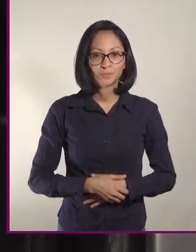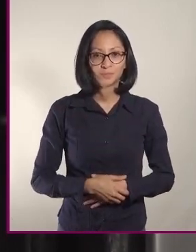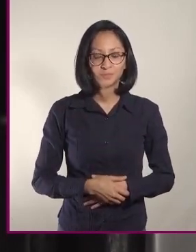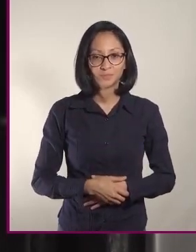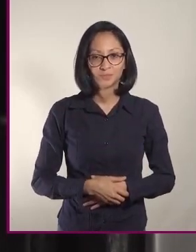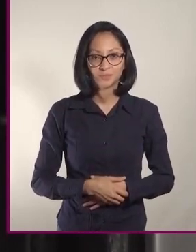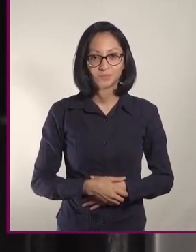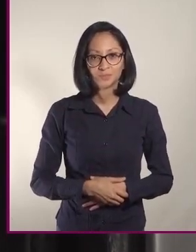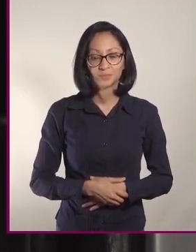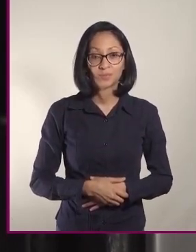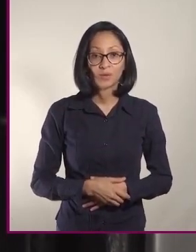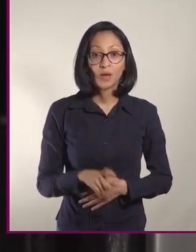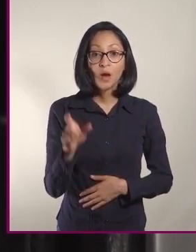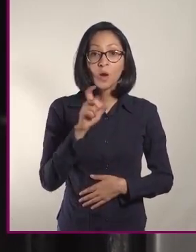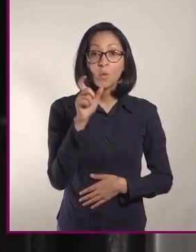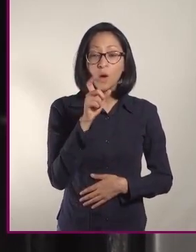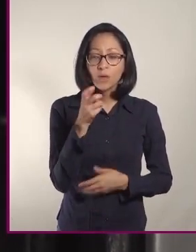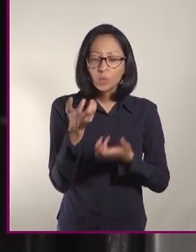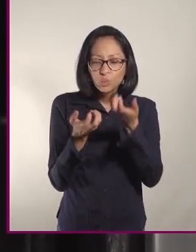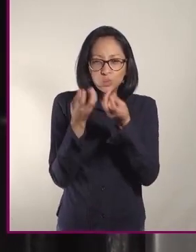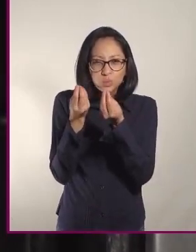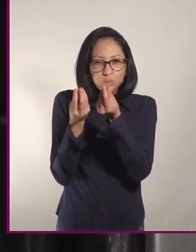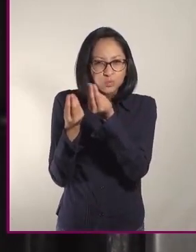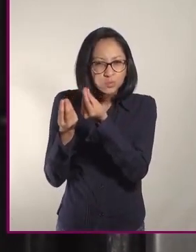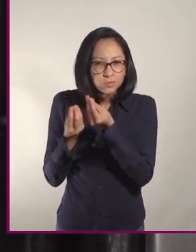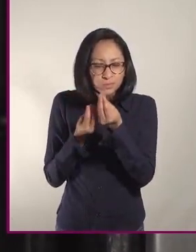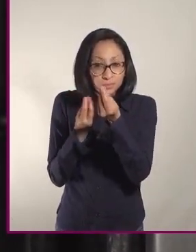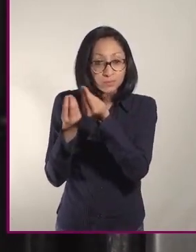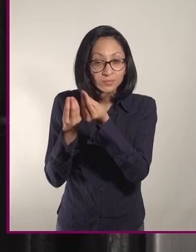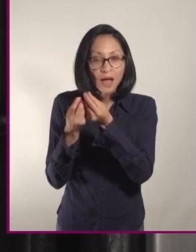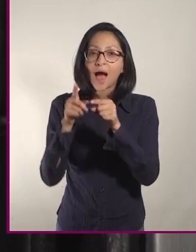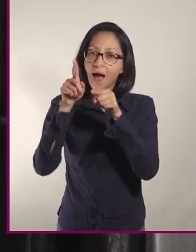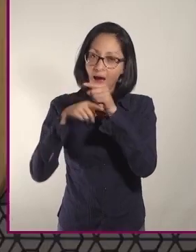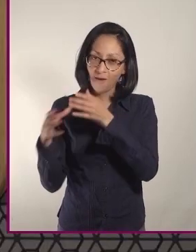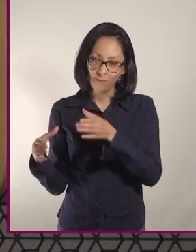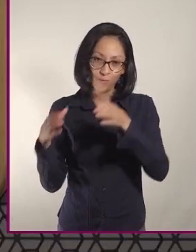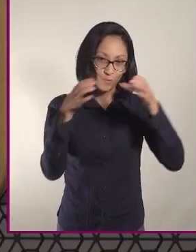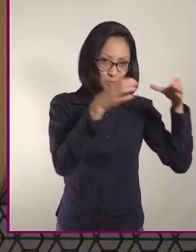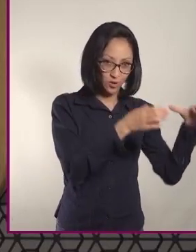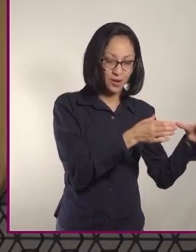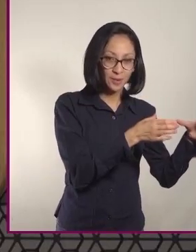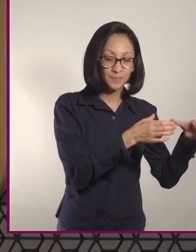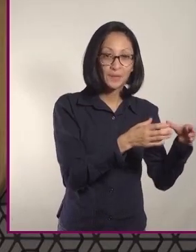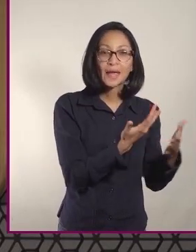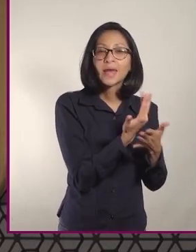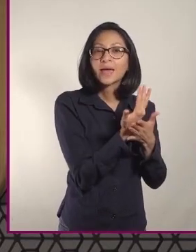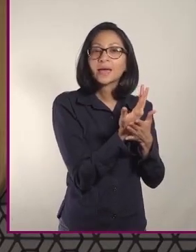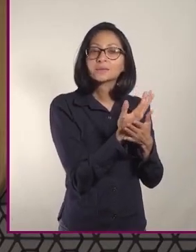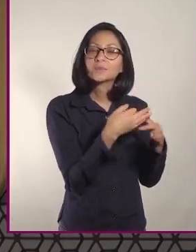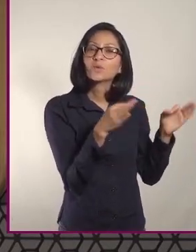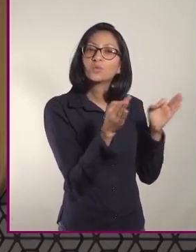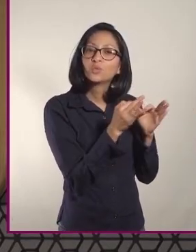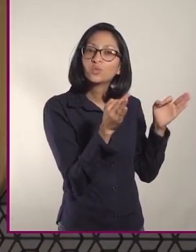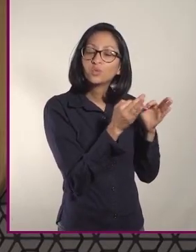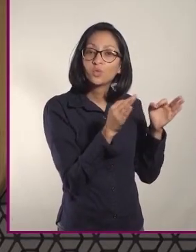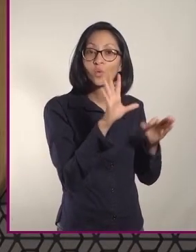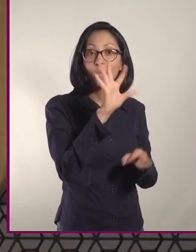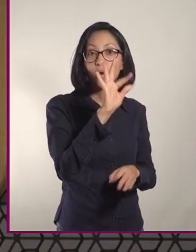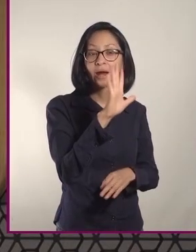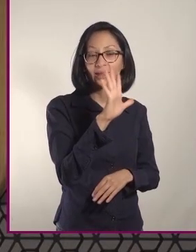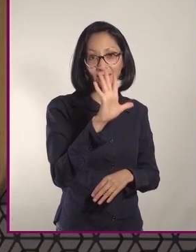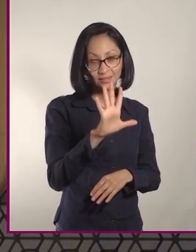Retira cuando salgan las primeras burbujas Deja enfriar a 45 grados